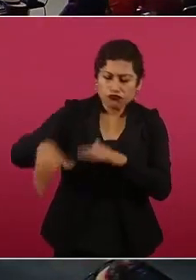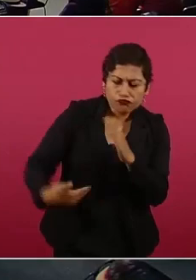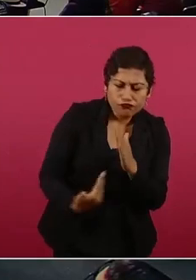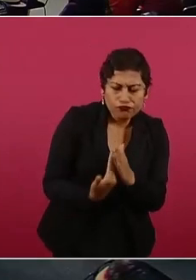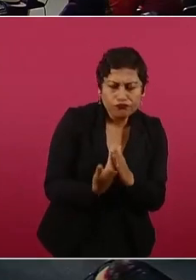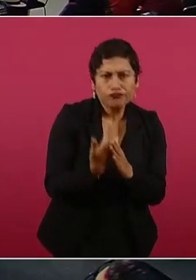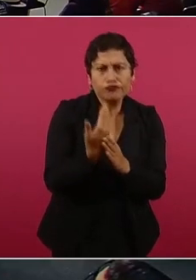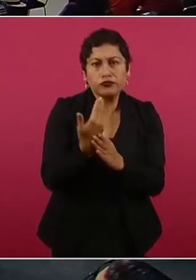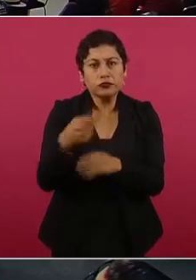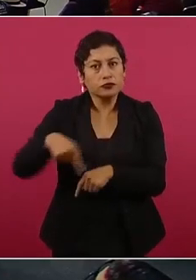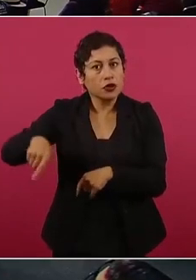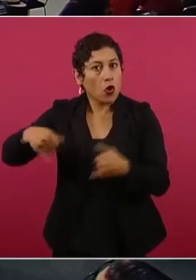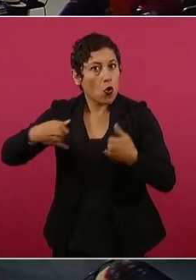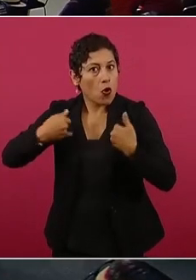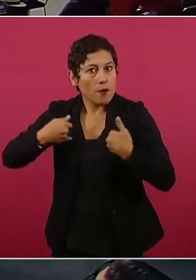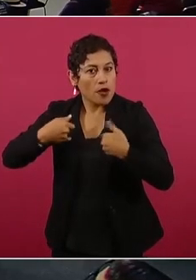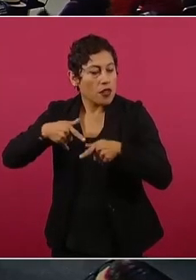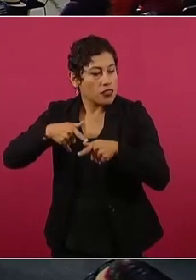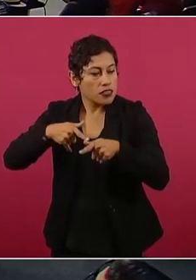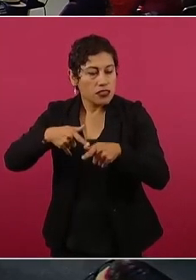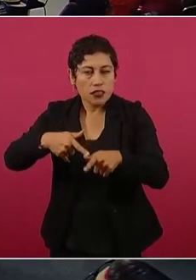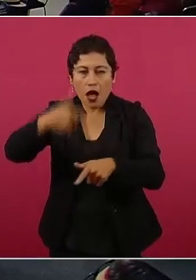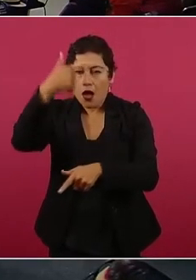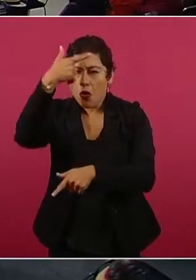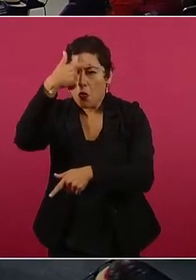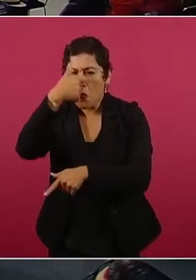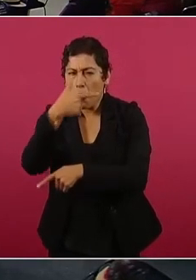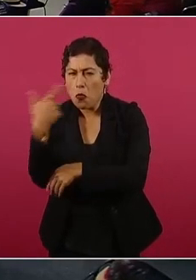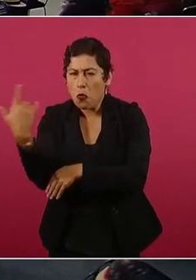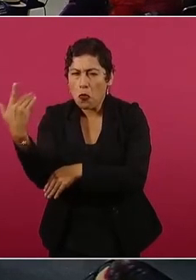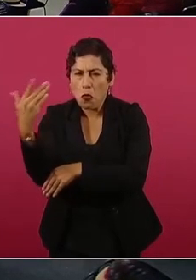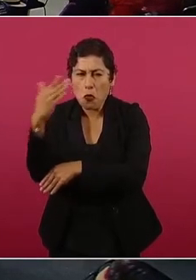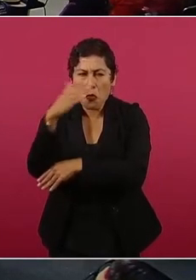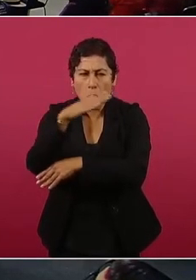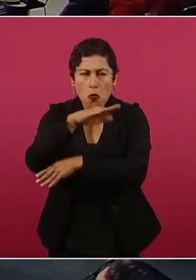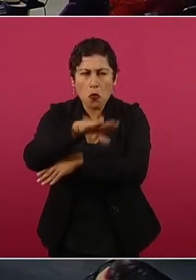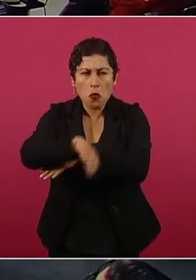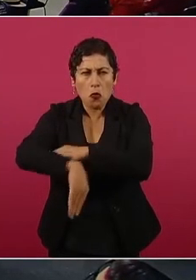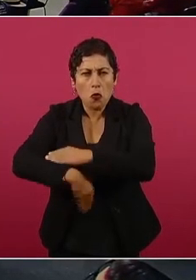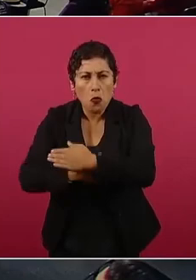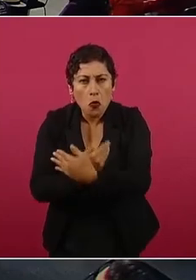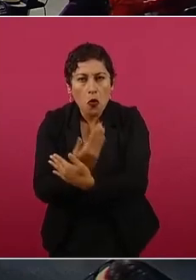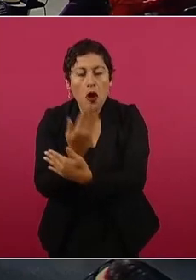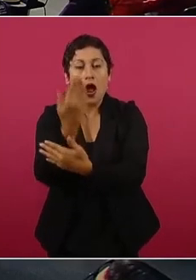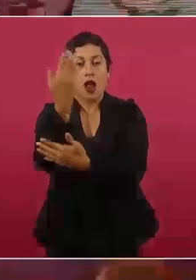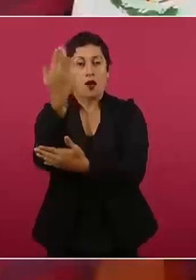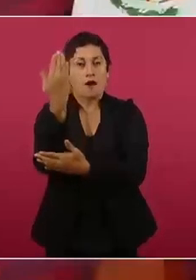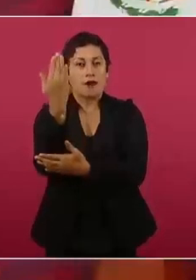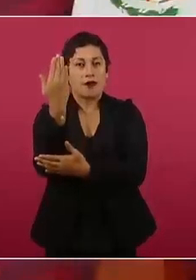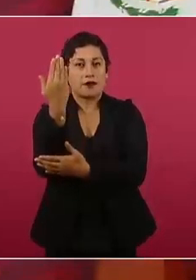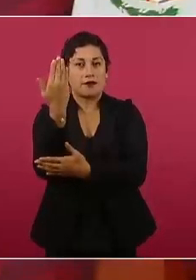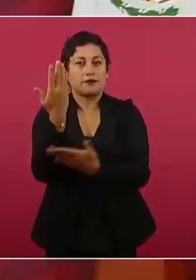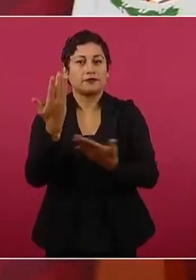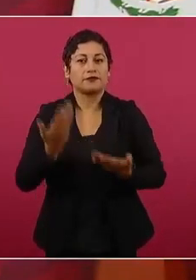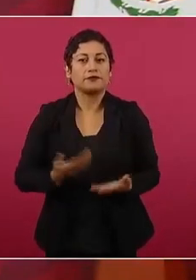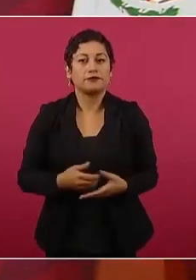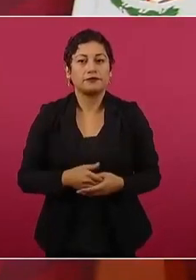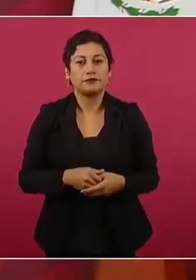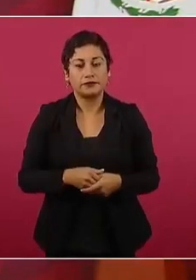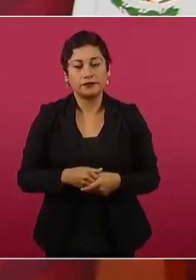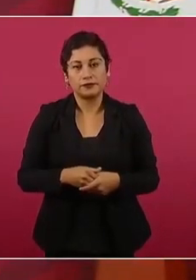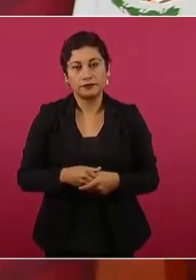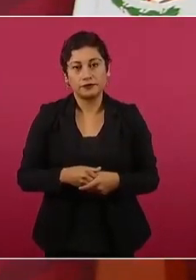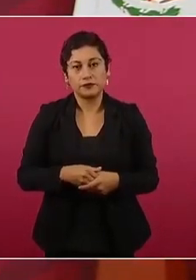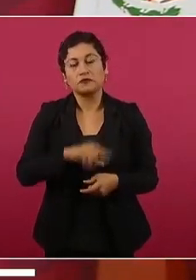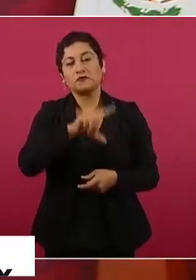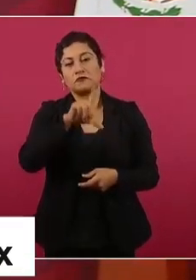la noche ahí discutiendo y en la mañana ya